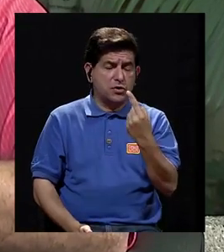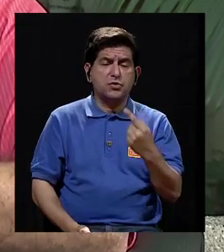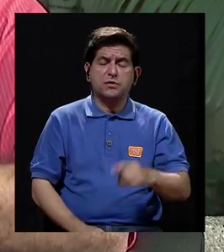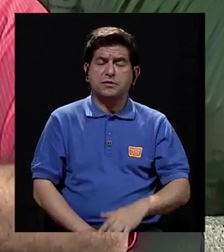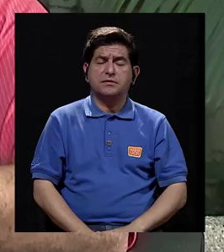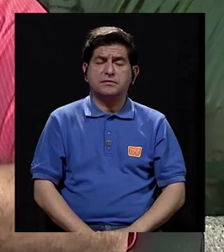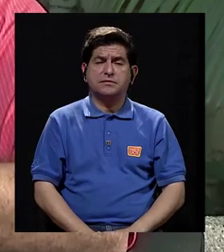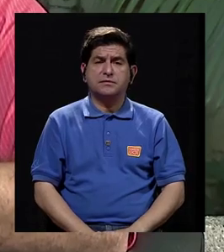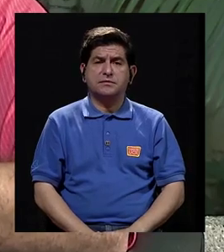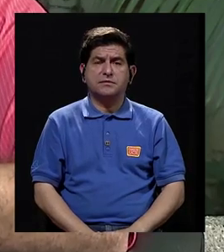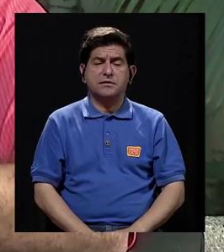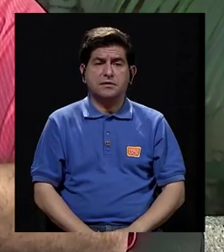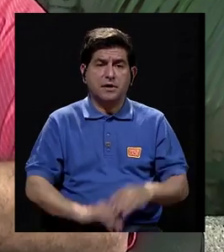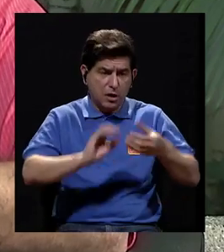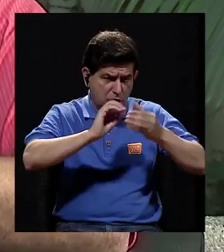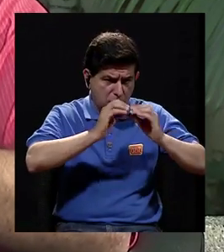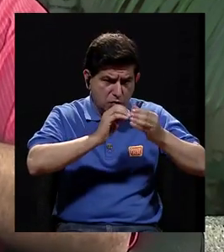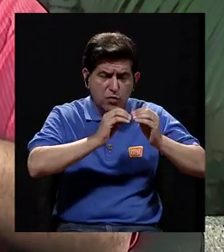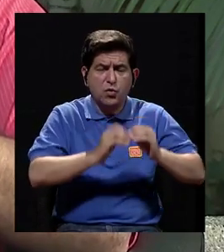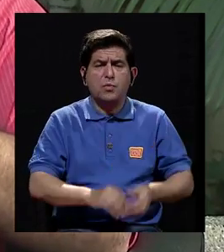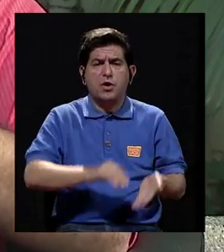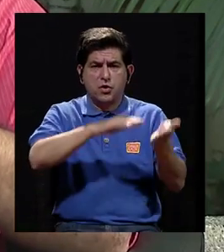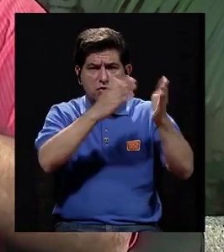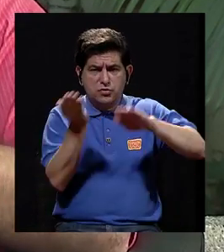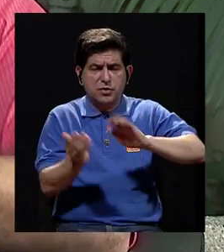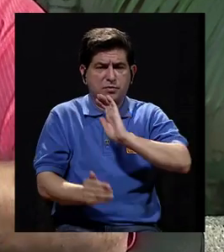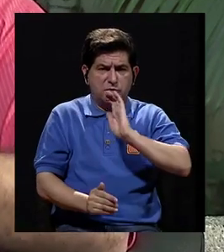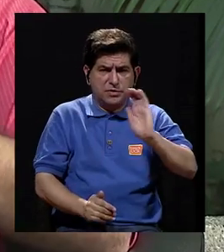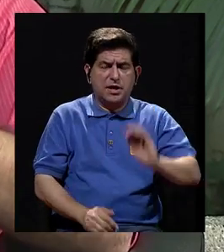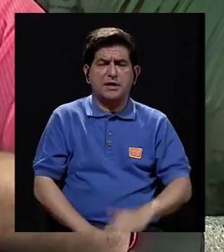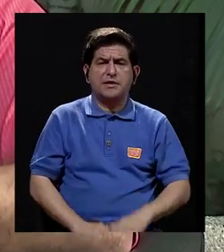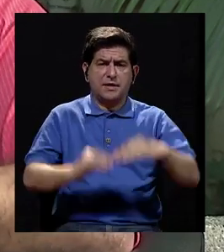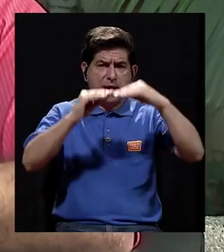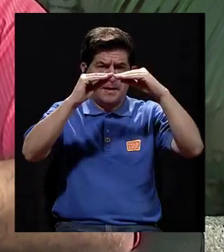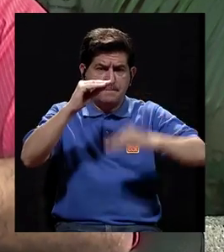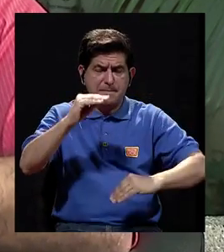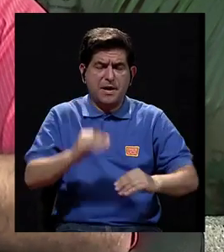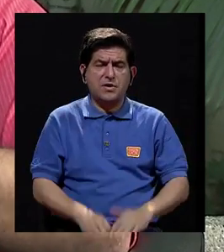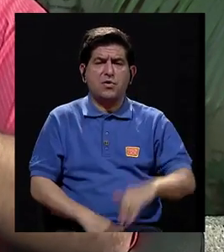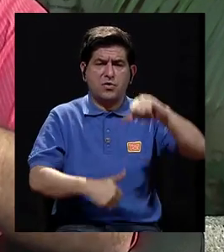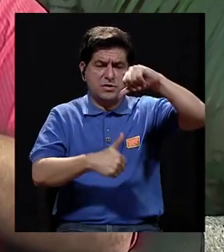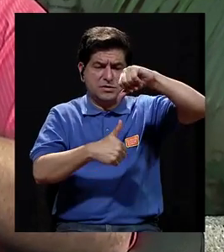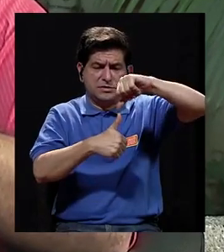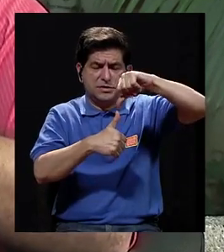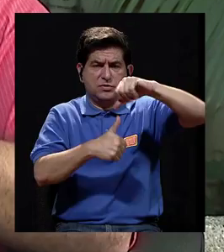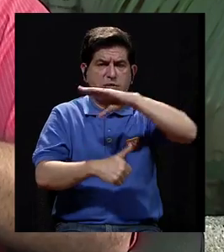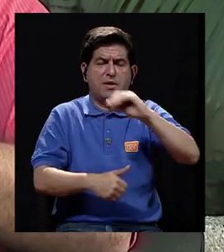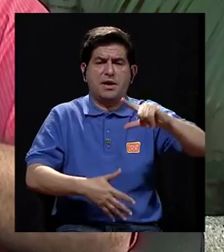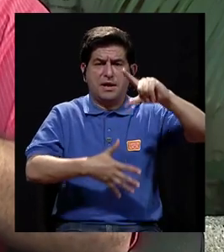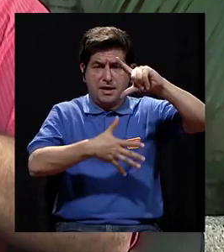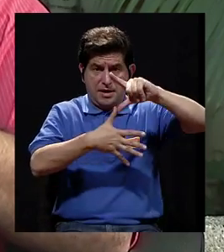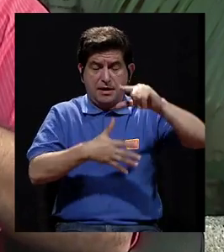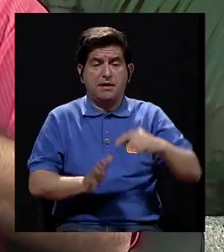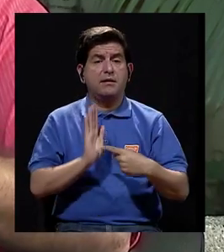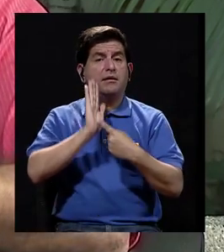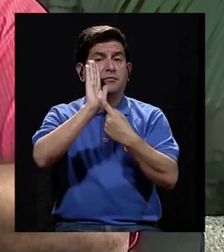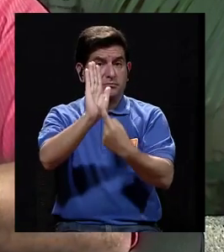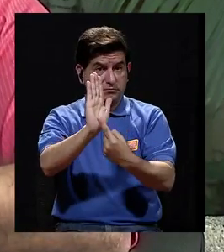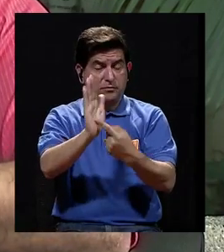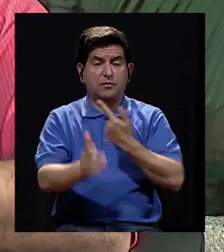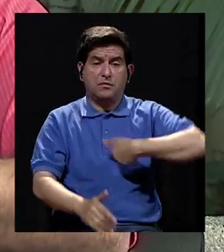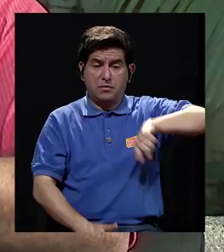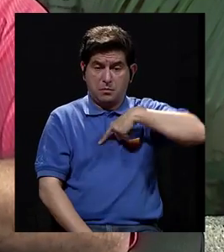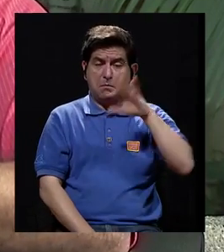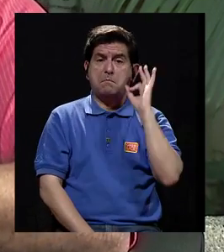De hecho, tenemos uno de los índices de mortalidad infantil más bajos a nivel de Centroamérica y Latinoamérica, que eso habla de